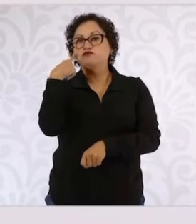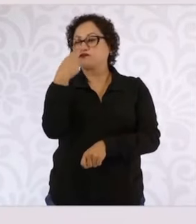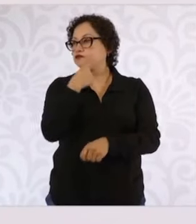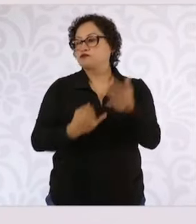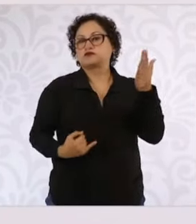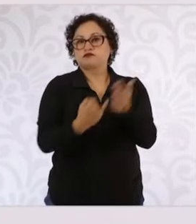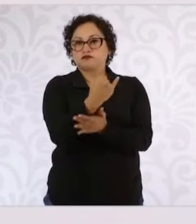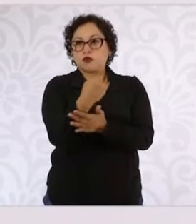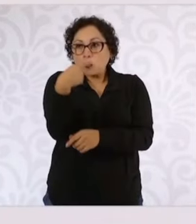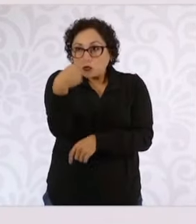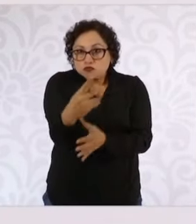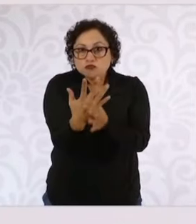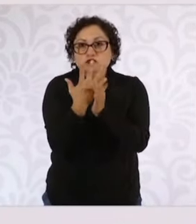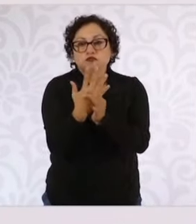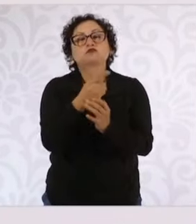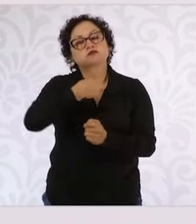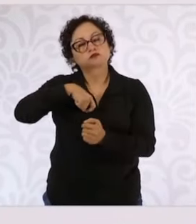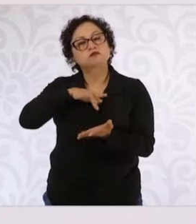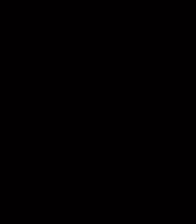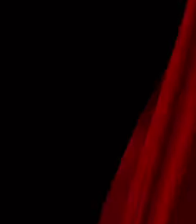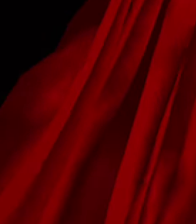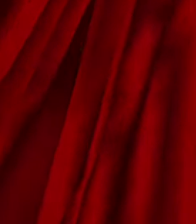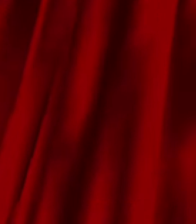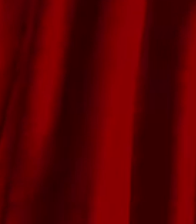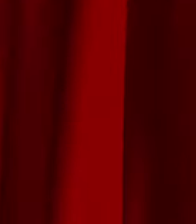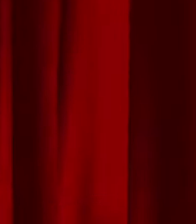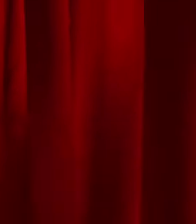lo que él tome la decisión, ahí lo apoyaremos.